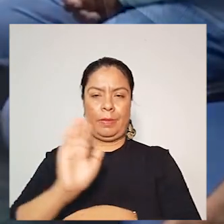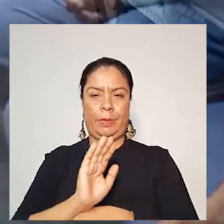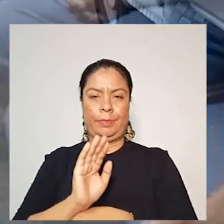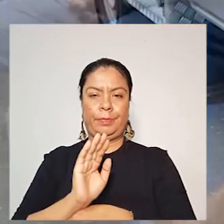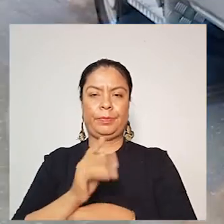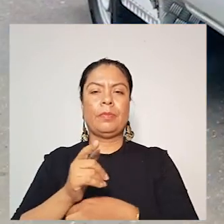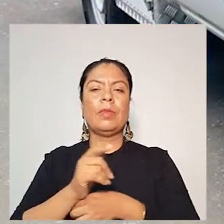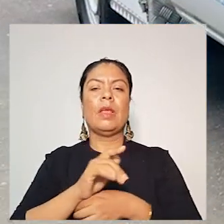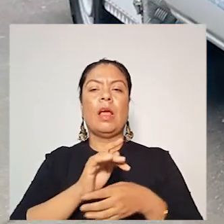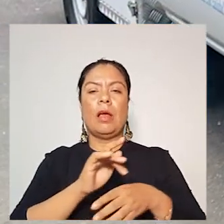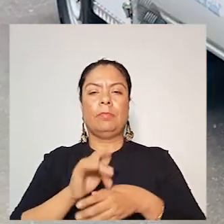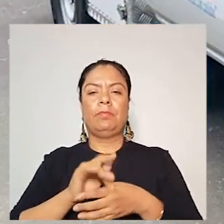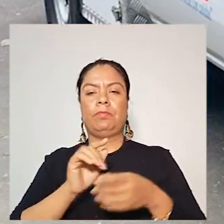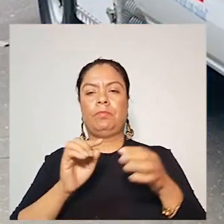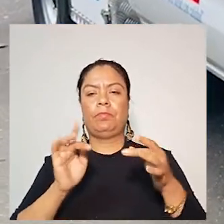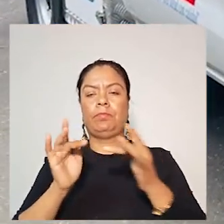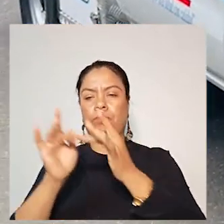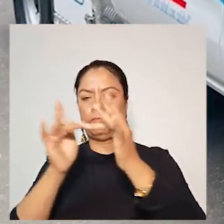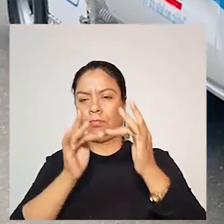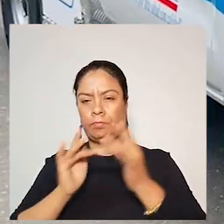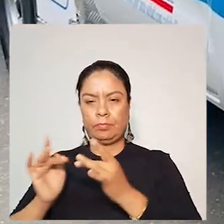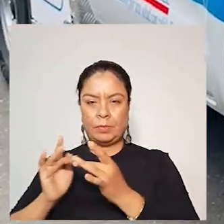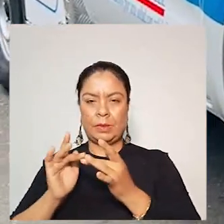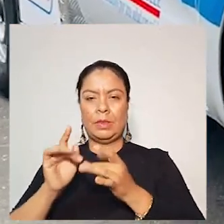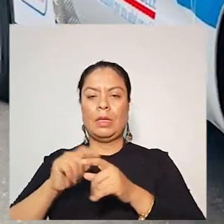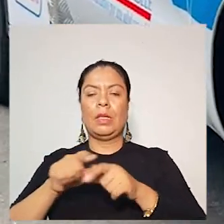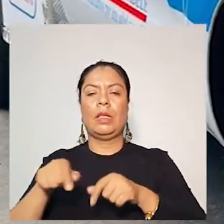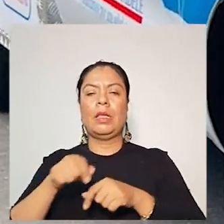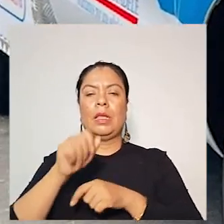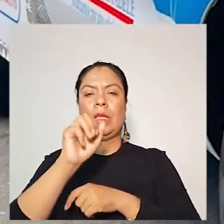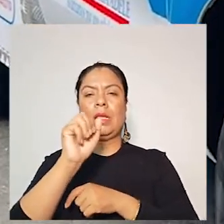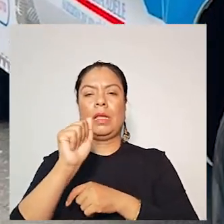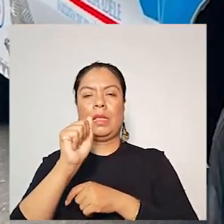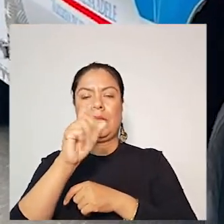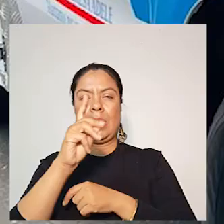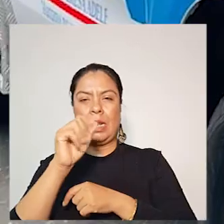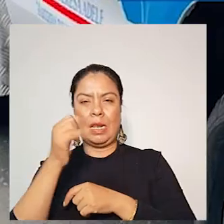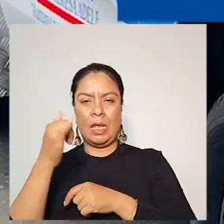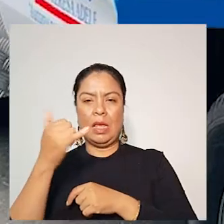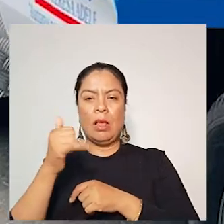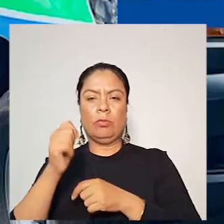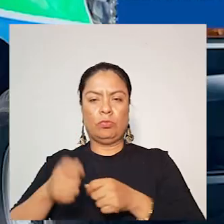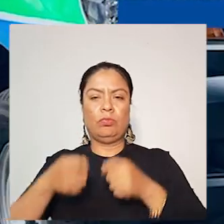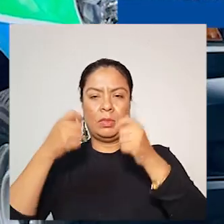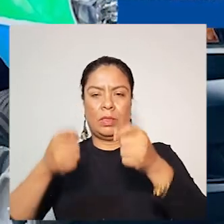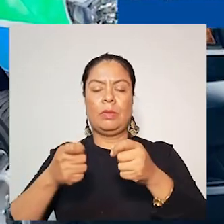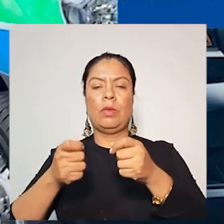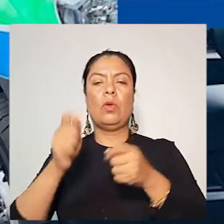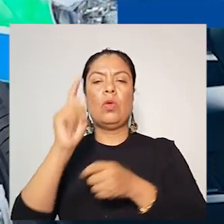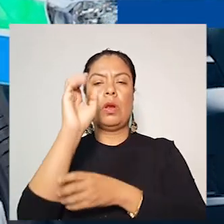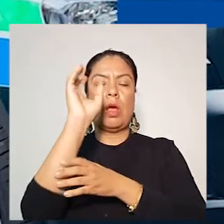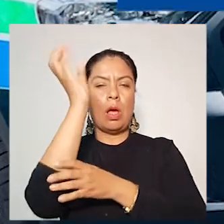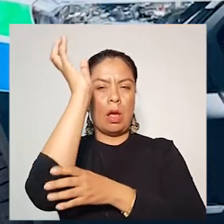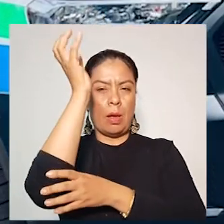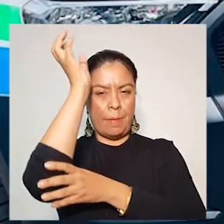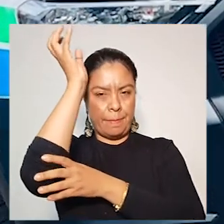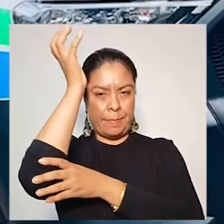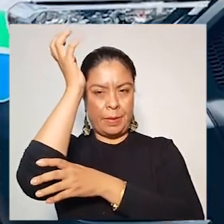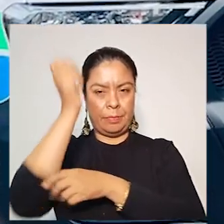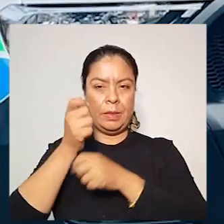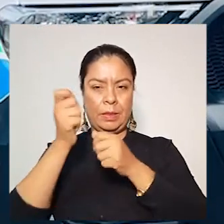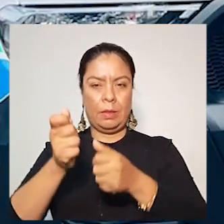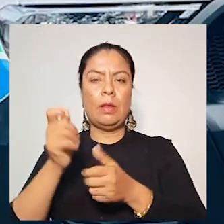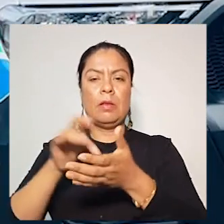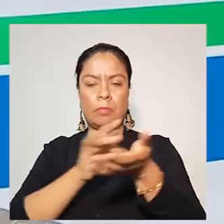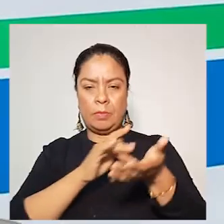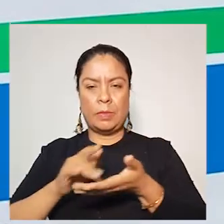departamento. En articulación con la Agencia de Renovación del Territorio y la S Sorteriza ADELE, realizamos la entrega de una ambulancia de transporte